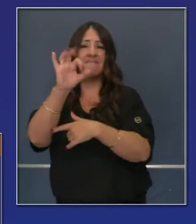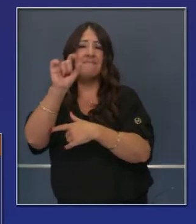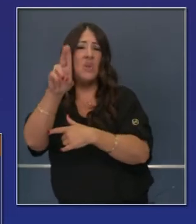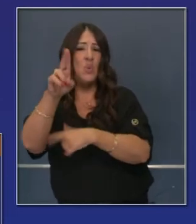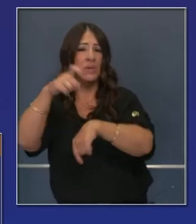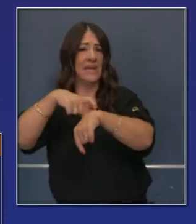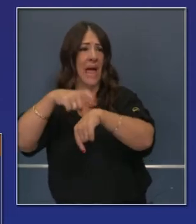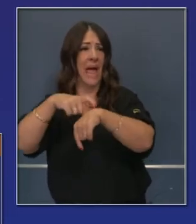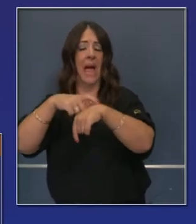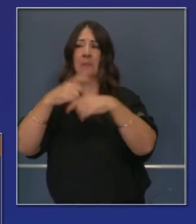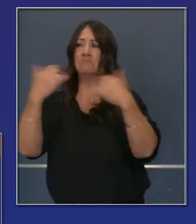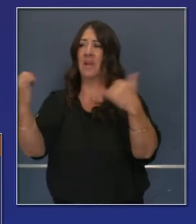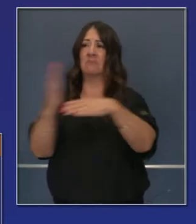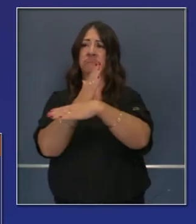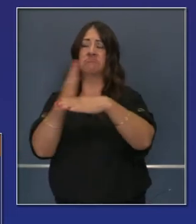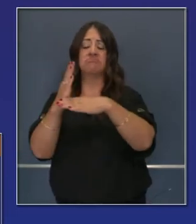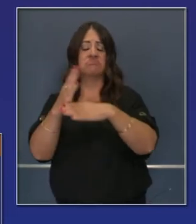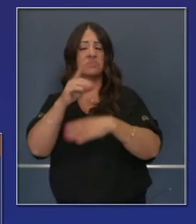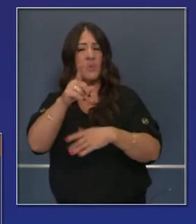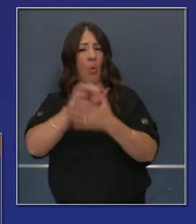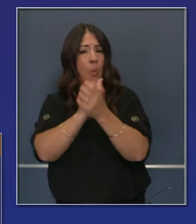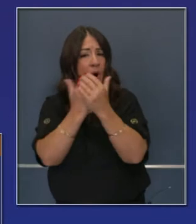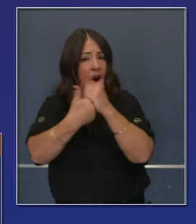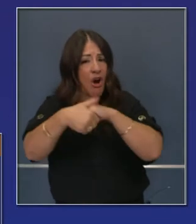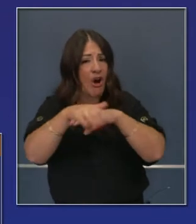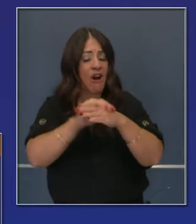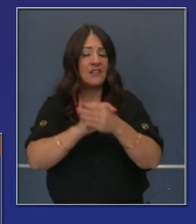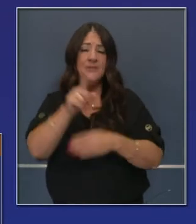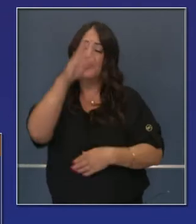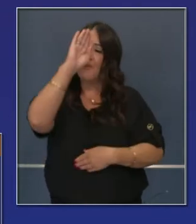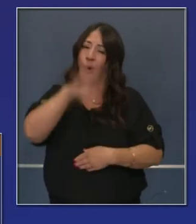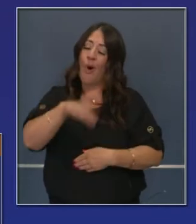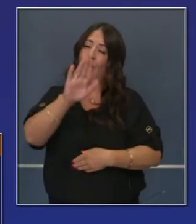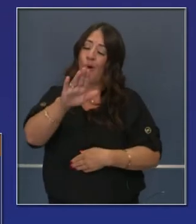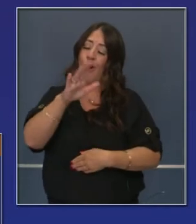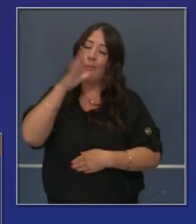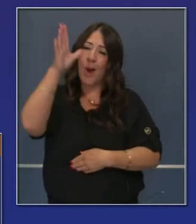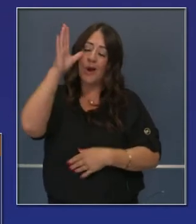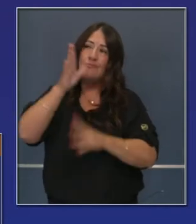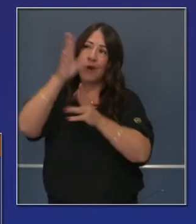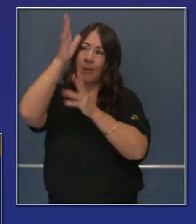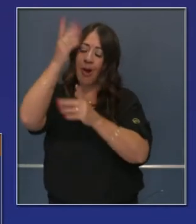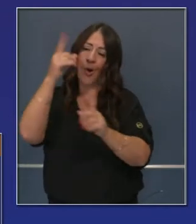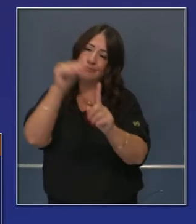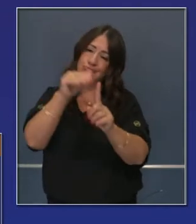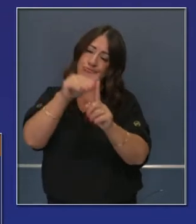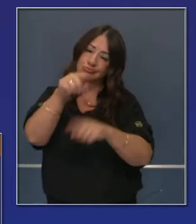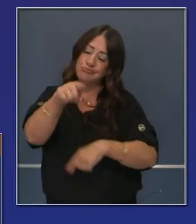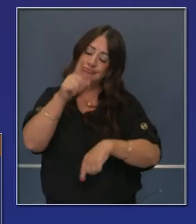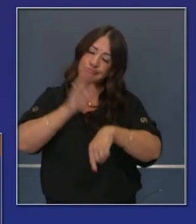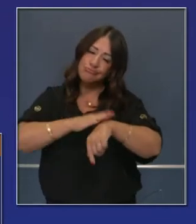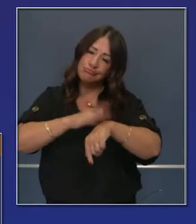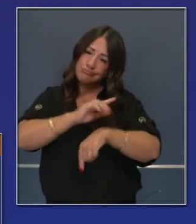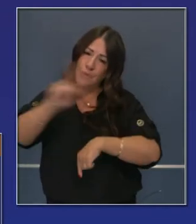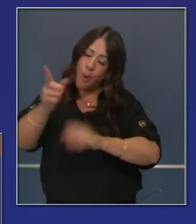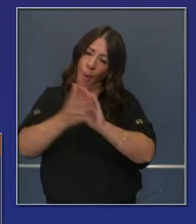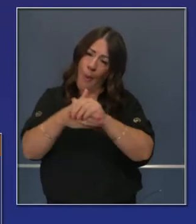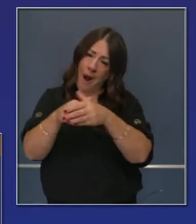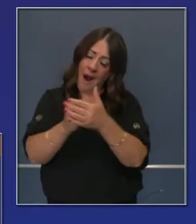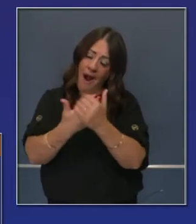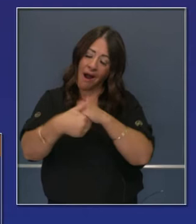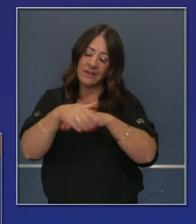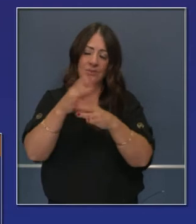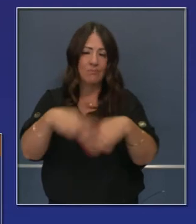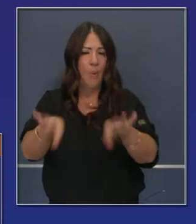simples como lavarse las manos y hacer las cosas que nuestras abuelas tal vez nos han recordado cuando éramos niños.